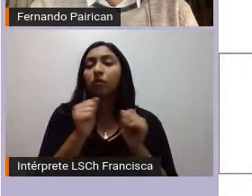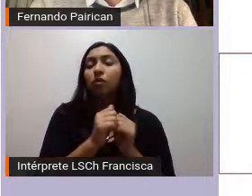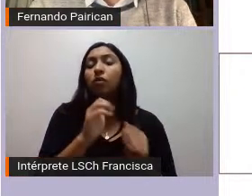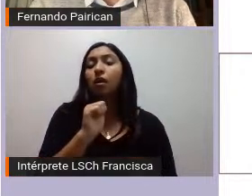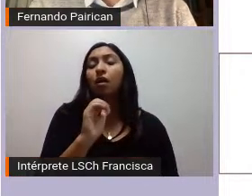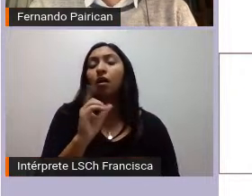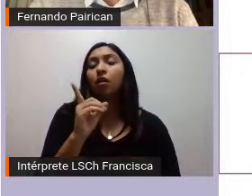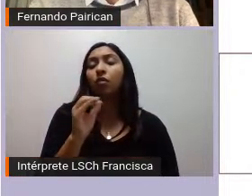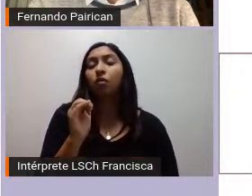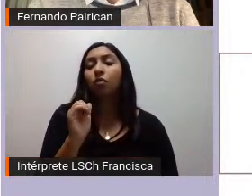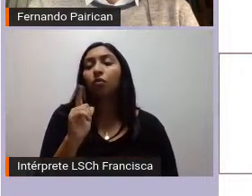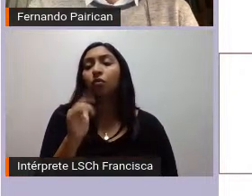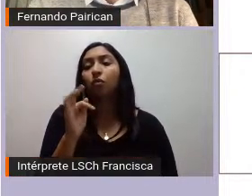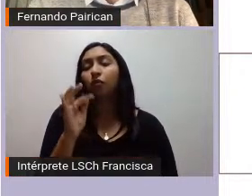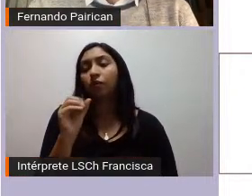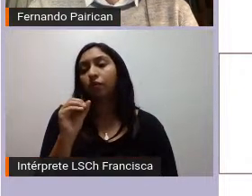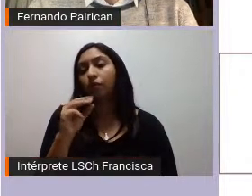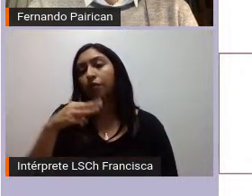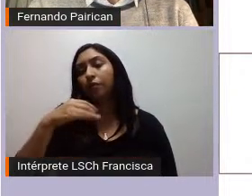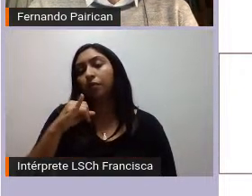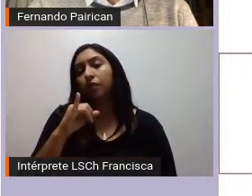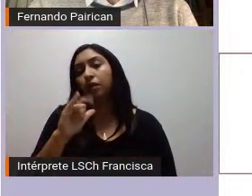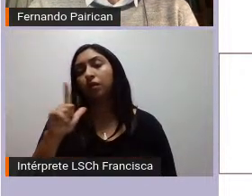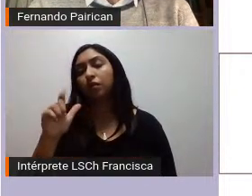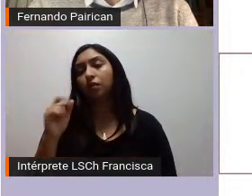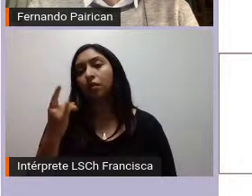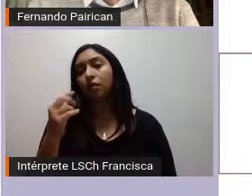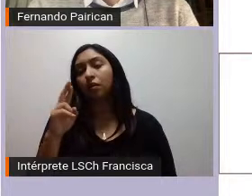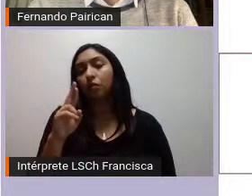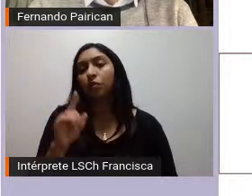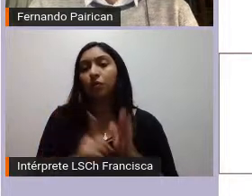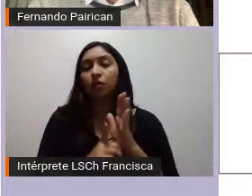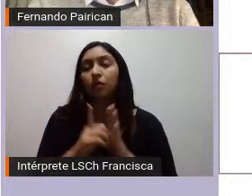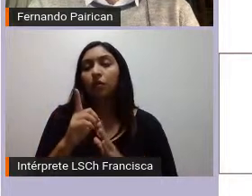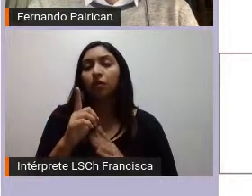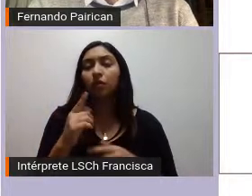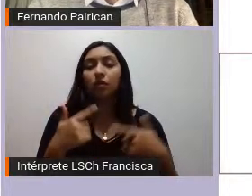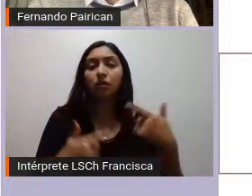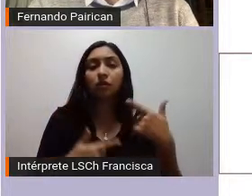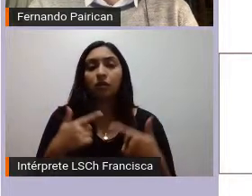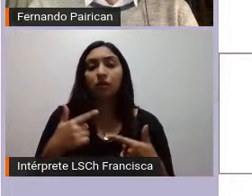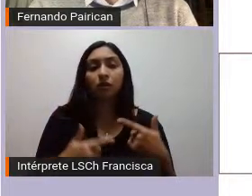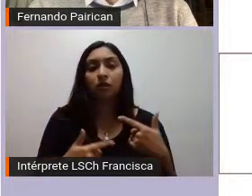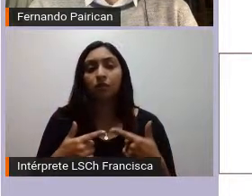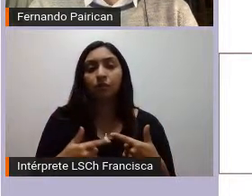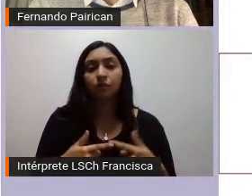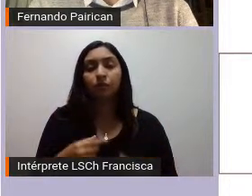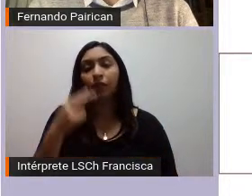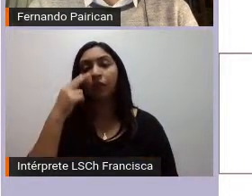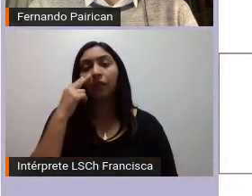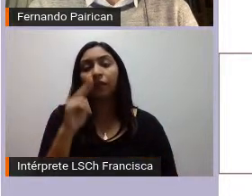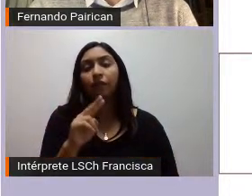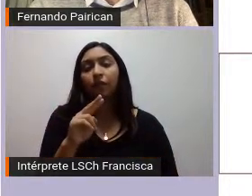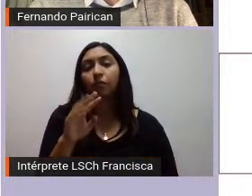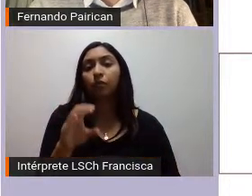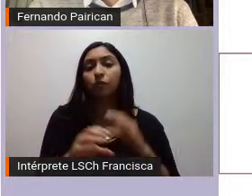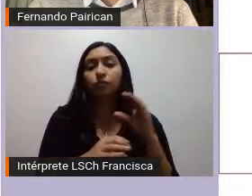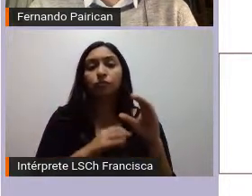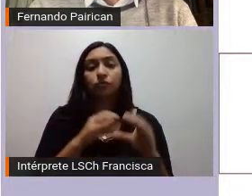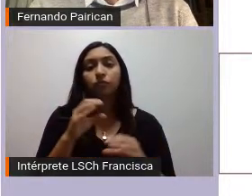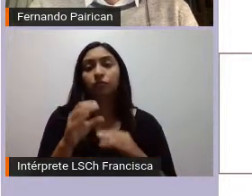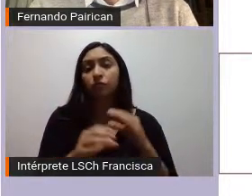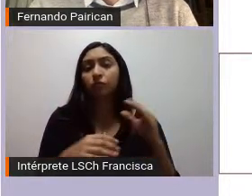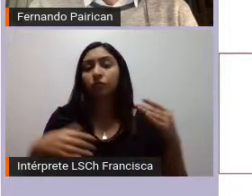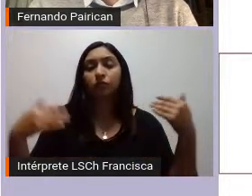convencionales del pueblo mapuche y desarrollan una política plural ¿no? vemos un ciclo de práctica y